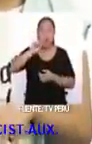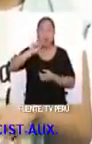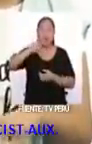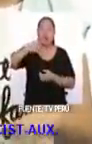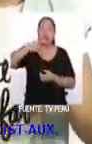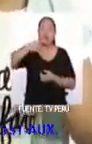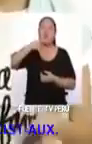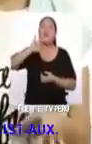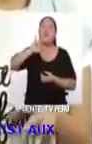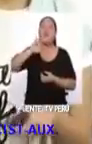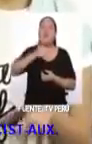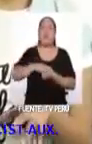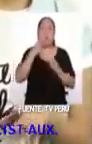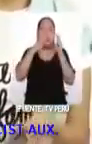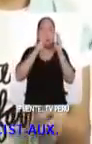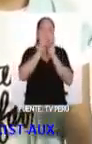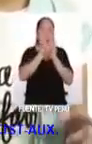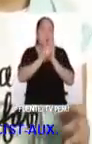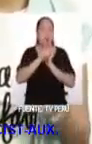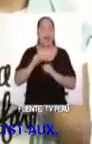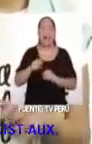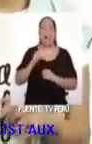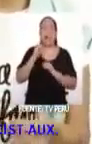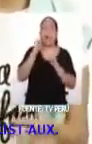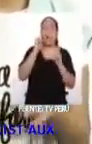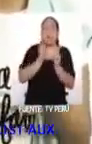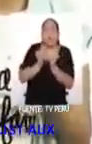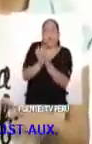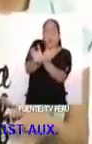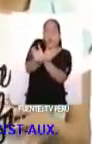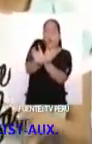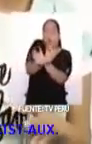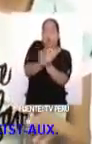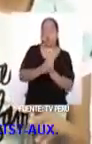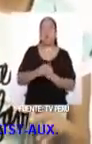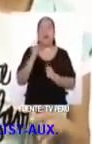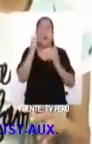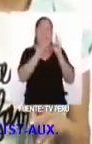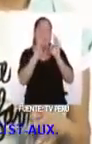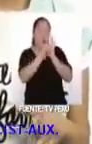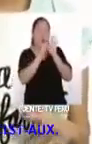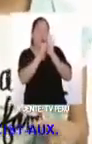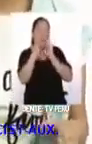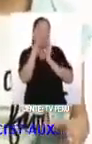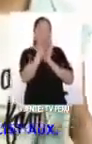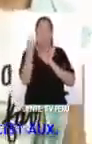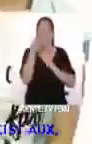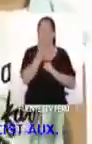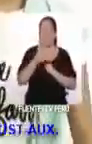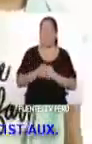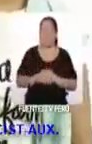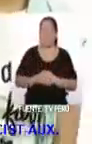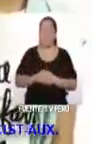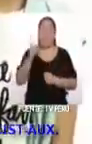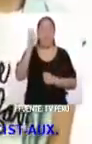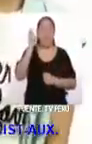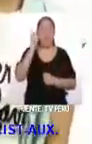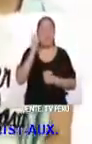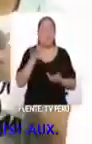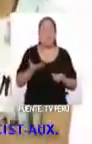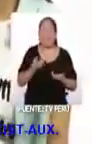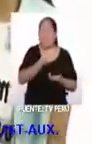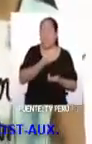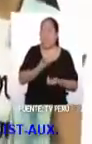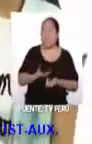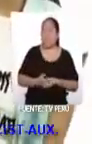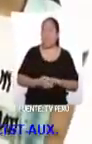Naruto? ¿Has visto la película El viaje de Shihiro o El castillo vagabundo? ¿Has escuchado o bailado K-pop?